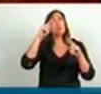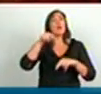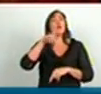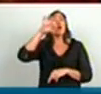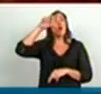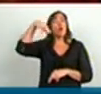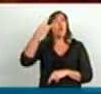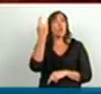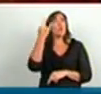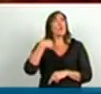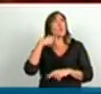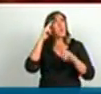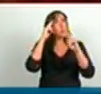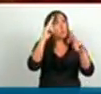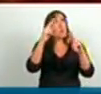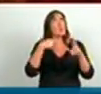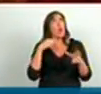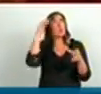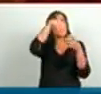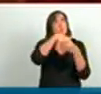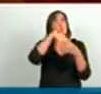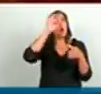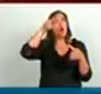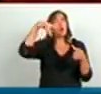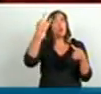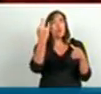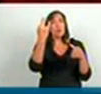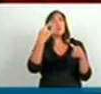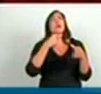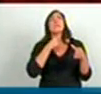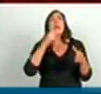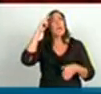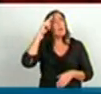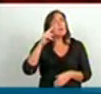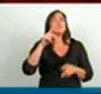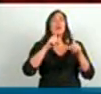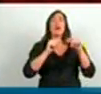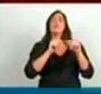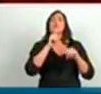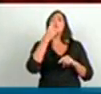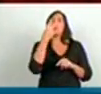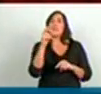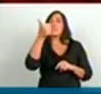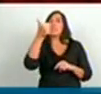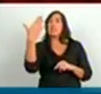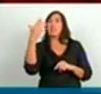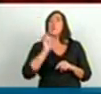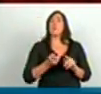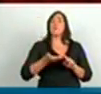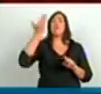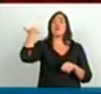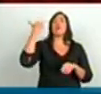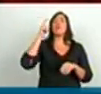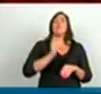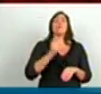Unidas, somos parte de ellas y queremos precisamente que se respete la resolución 2065 obtenida durante el gobierno del